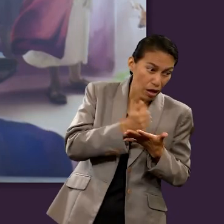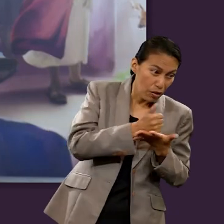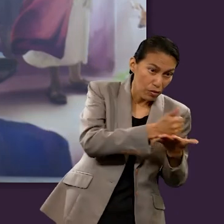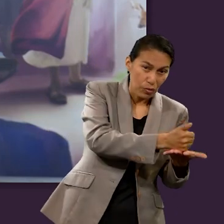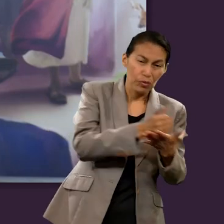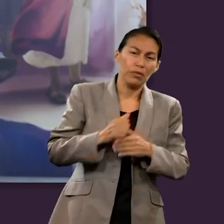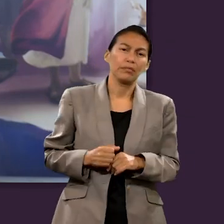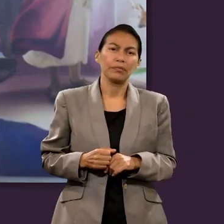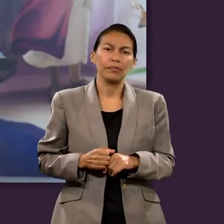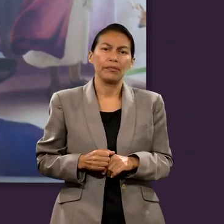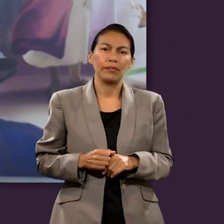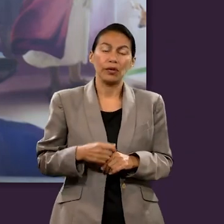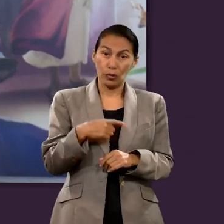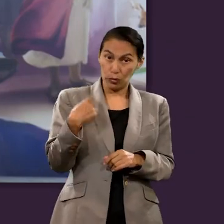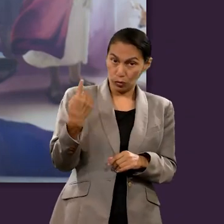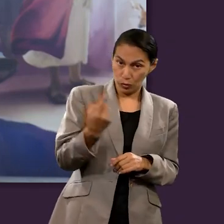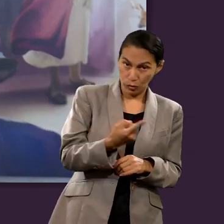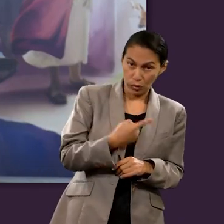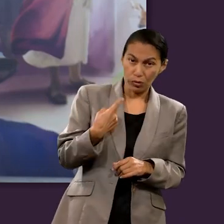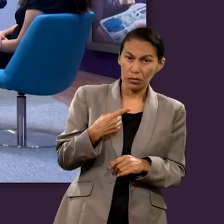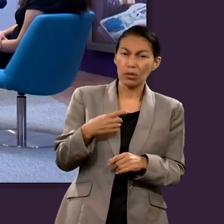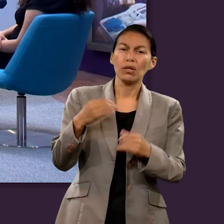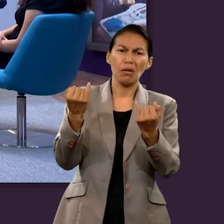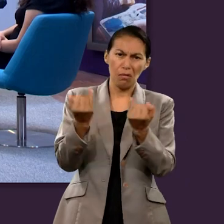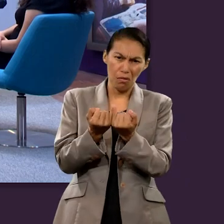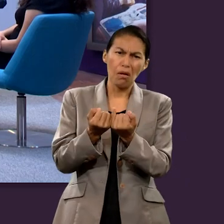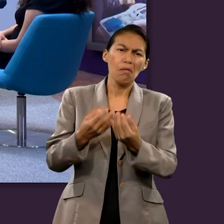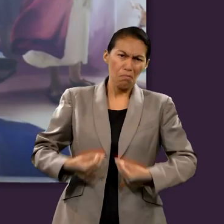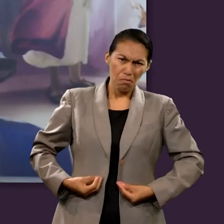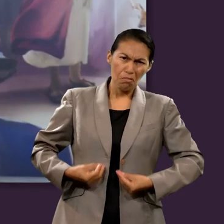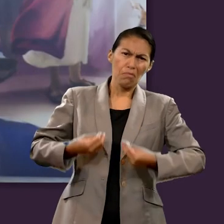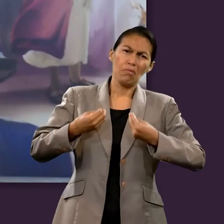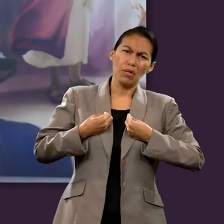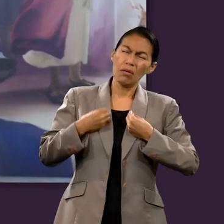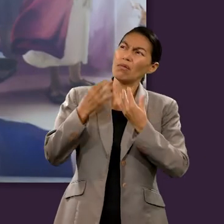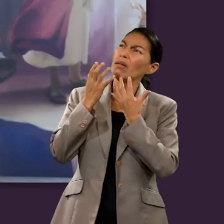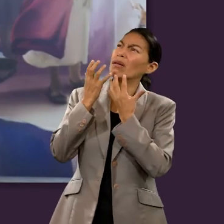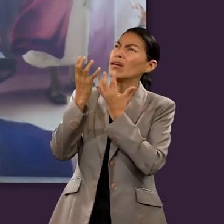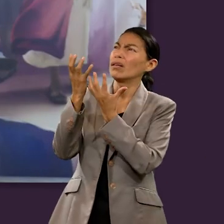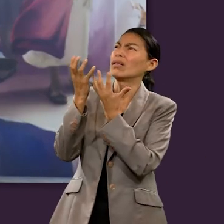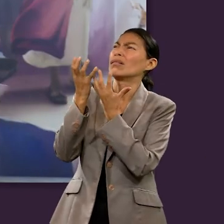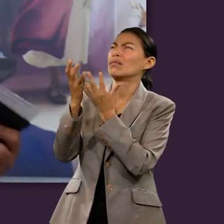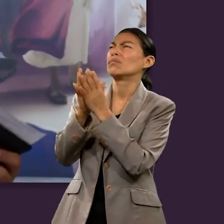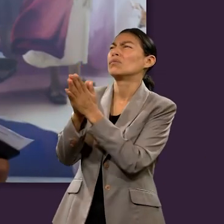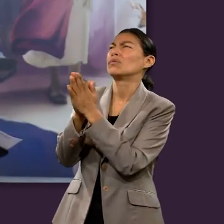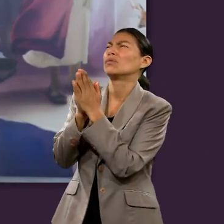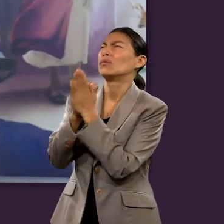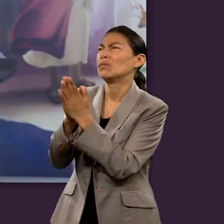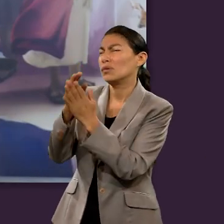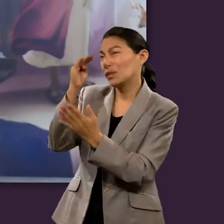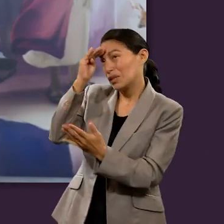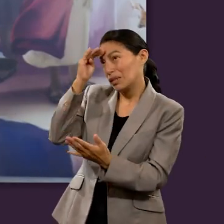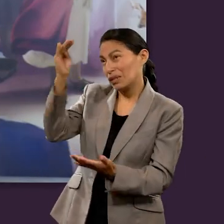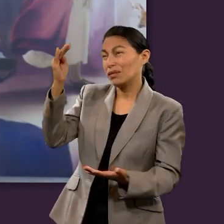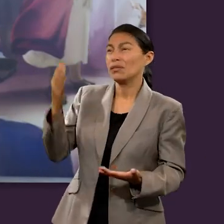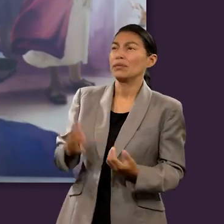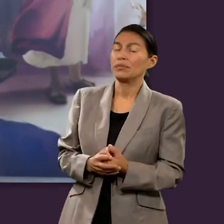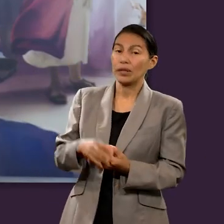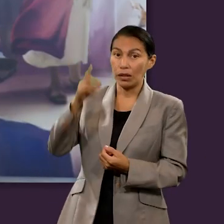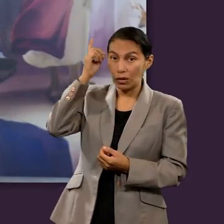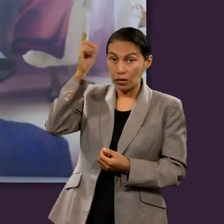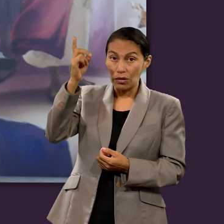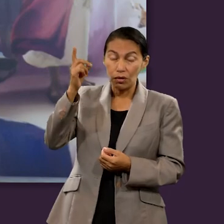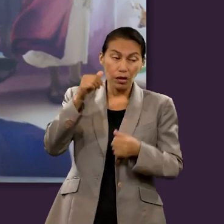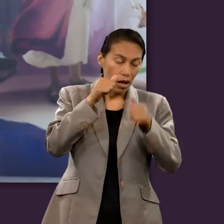intervención toda poderosa de Dios y de muchas veces nosotros también estando vivos hacemos el